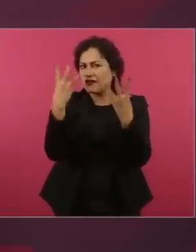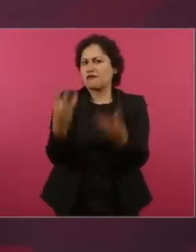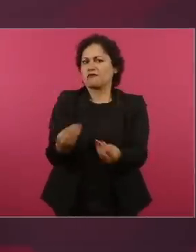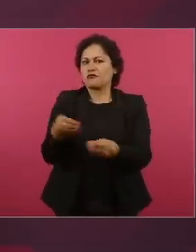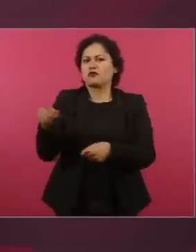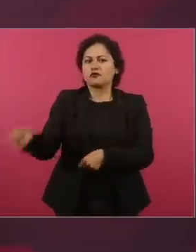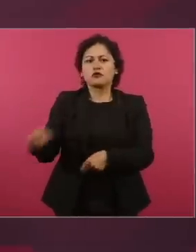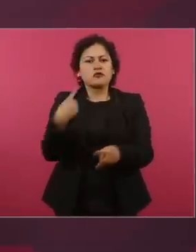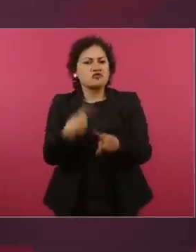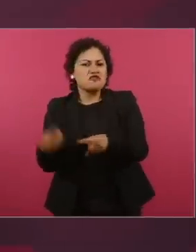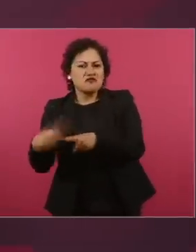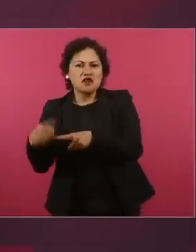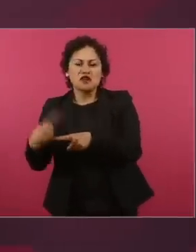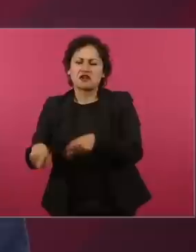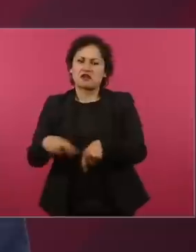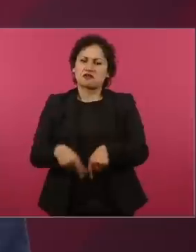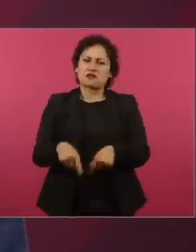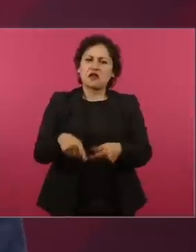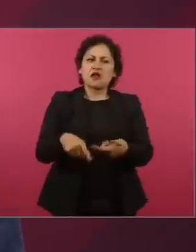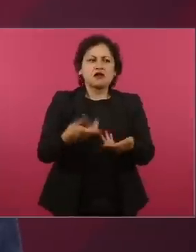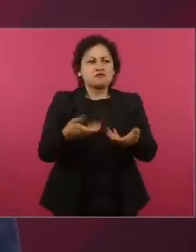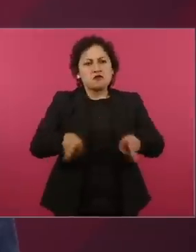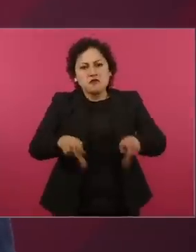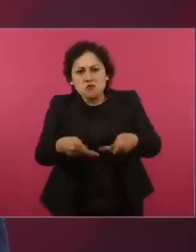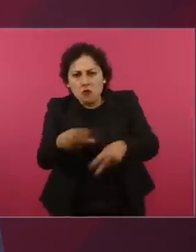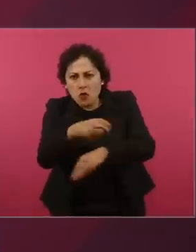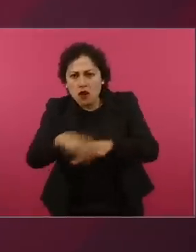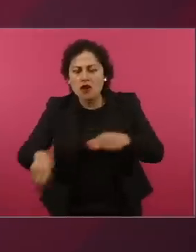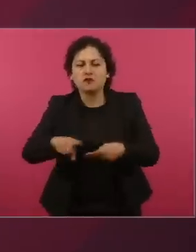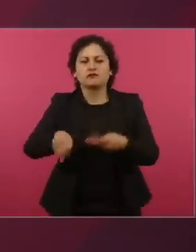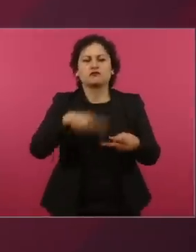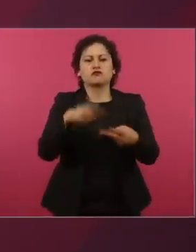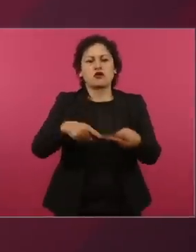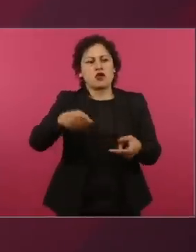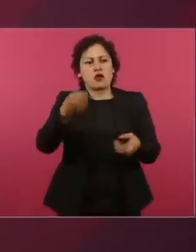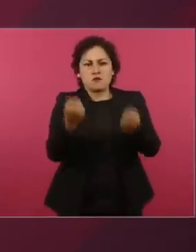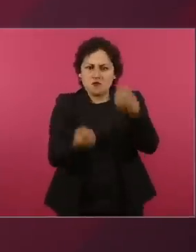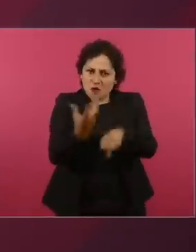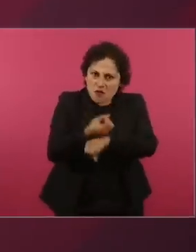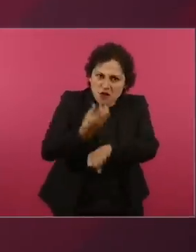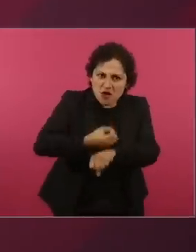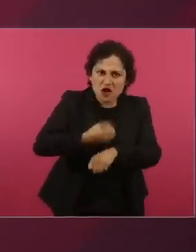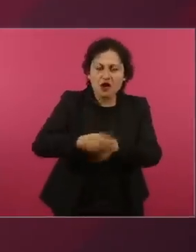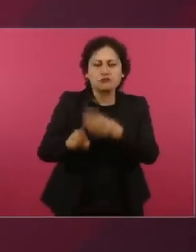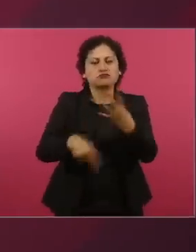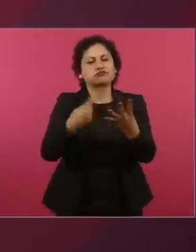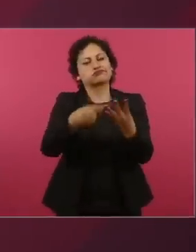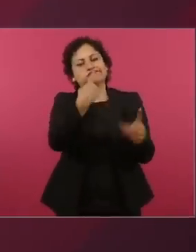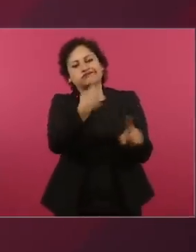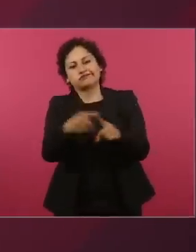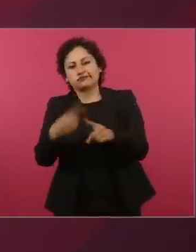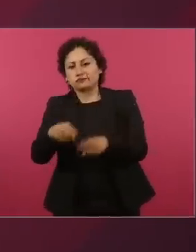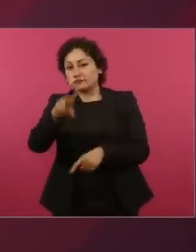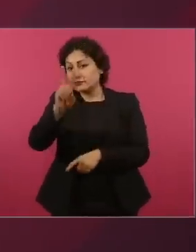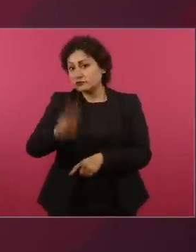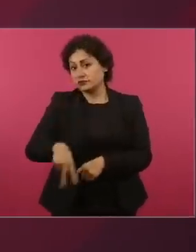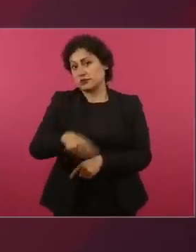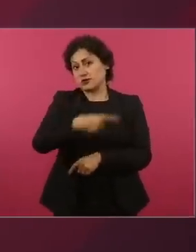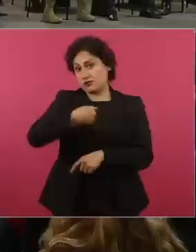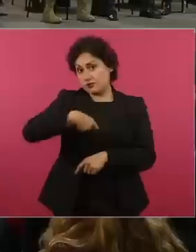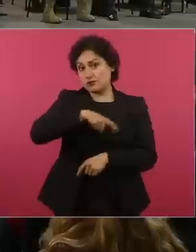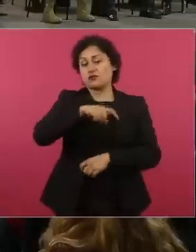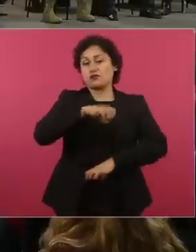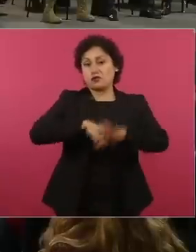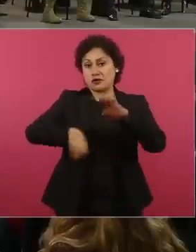reservaciones, mecánicos, tienen experiencia, y la nueva línea aérea Mexicana de Aviación lo necesita. Nos da